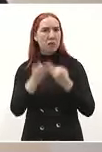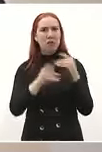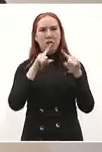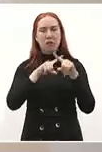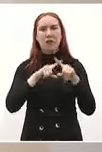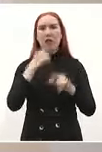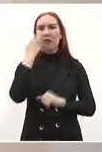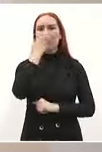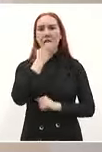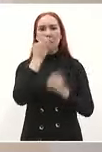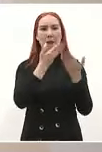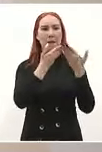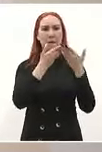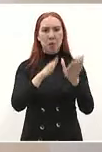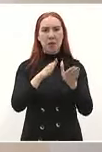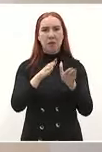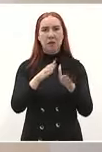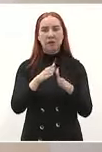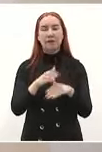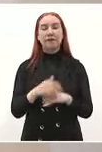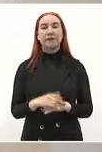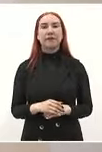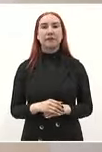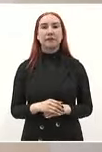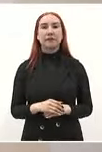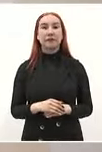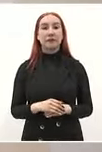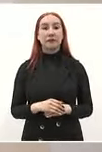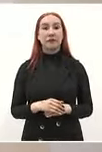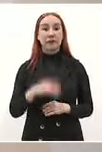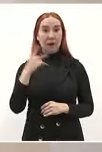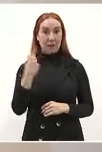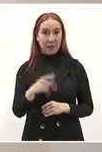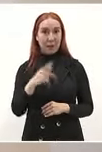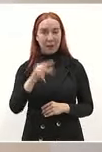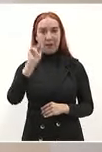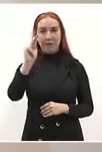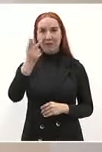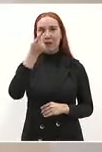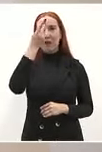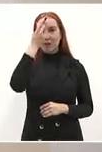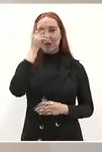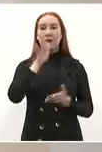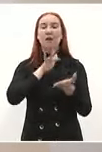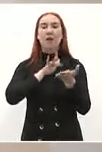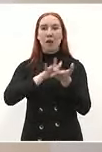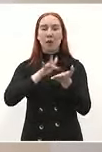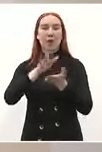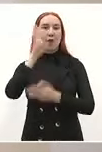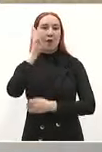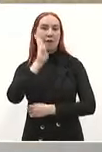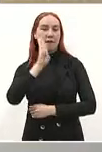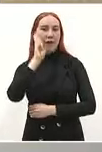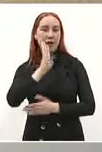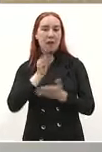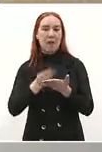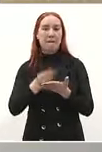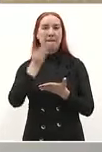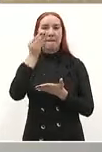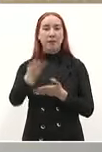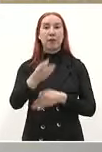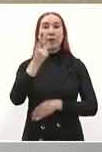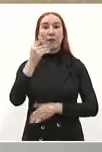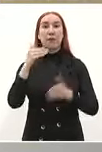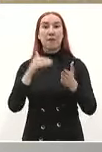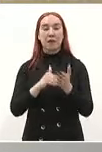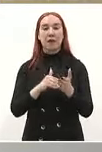públicas en nivel medio superior en San Luis Potosí tienen su beca de mil